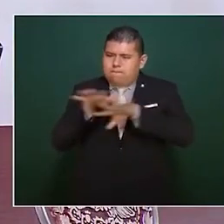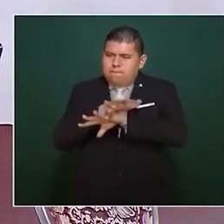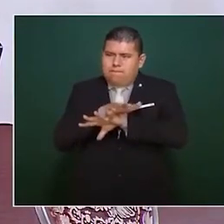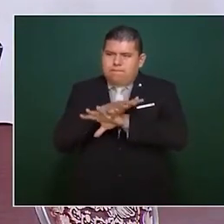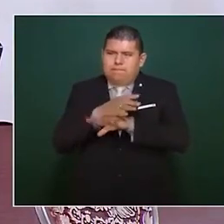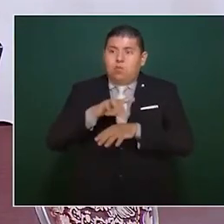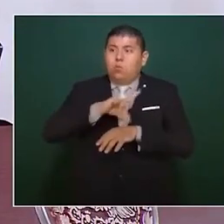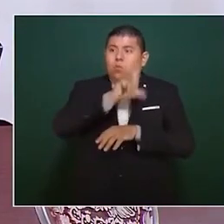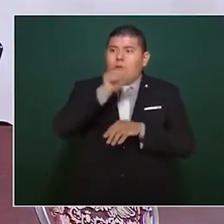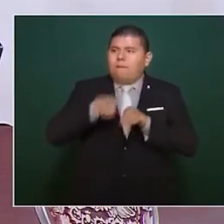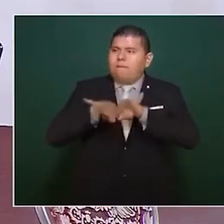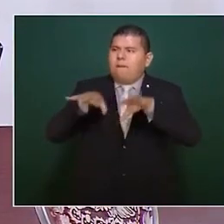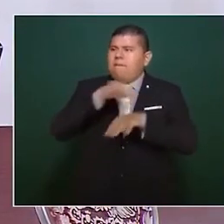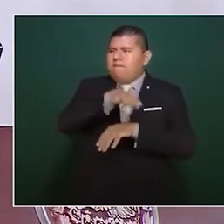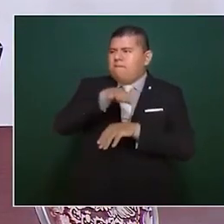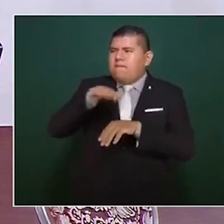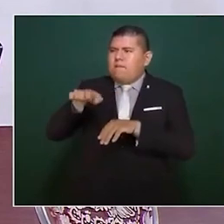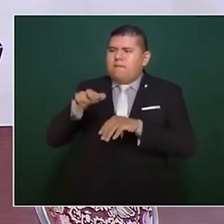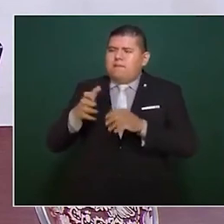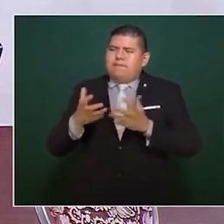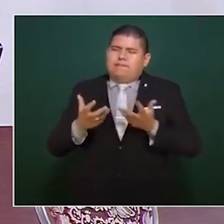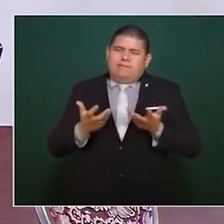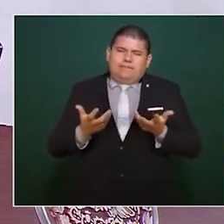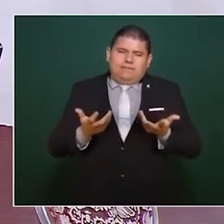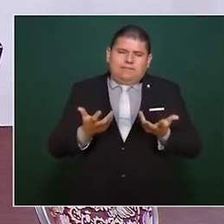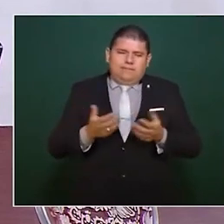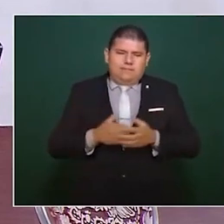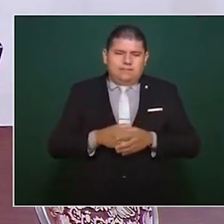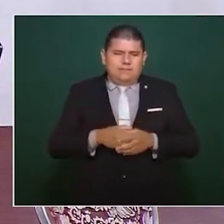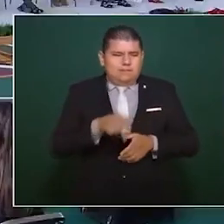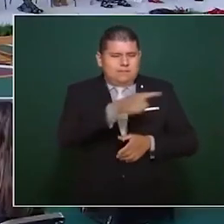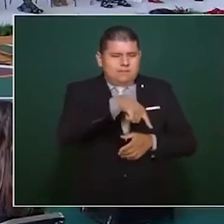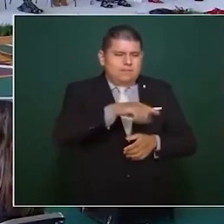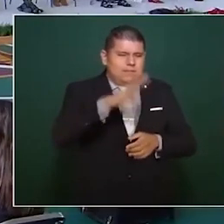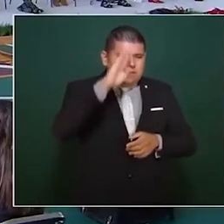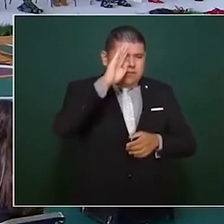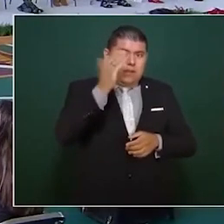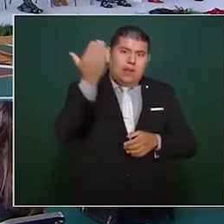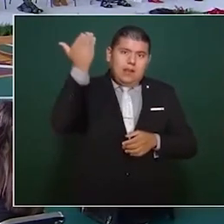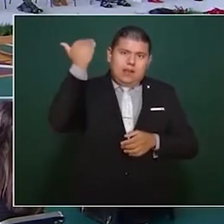¿Usted cree que nos quedamos en la época de los montajes?